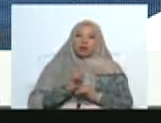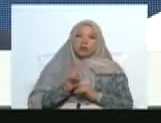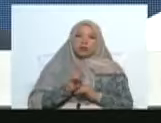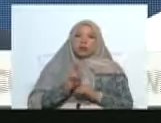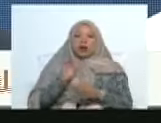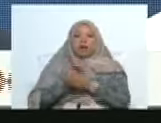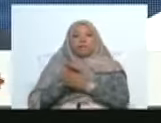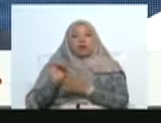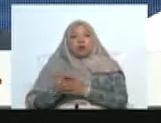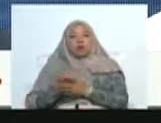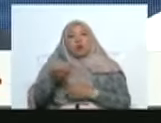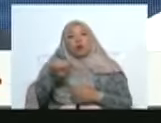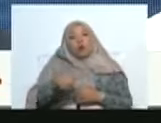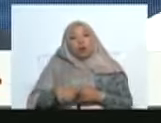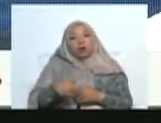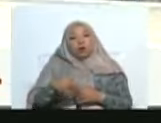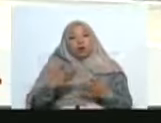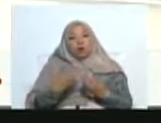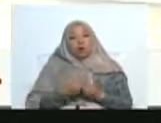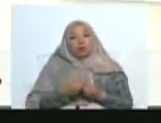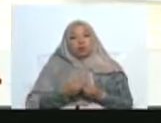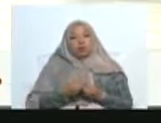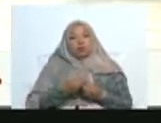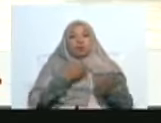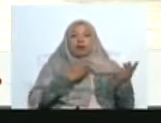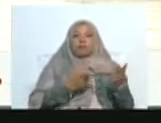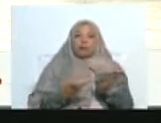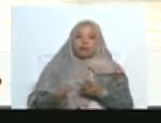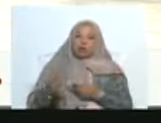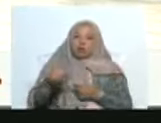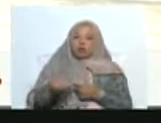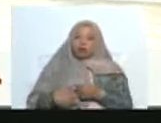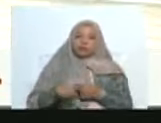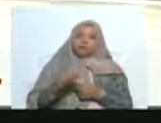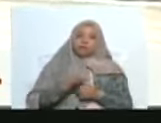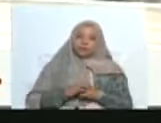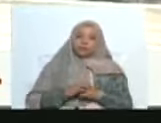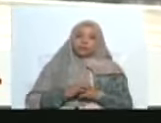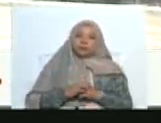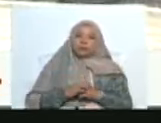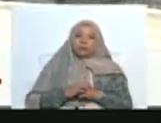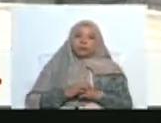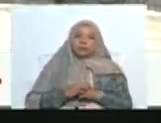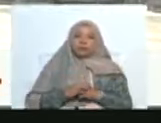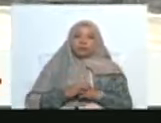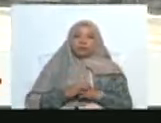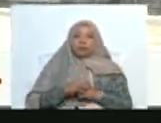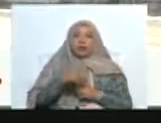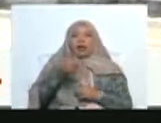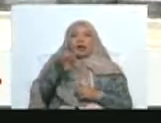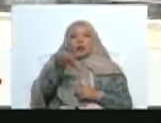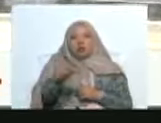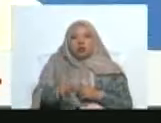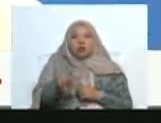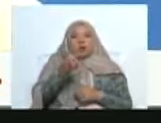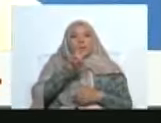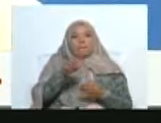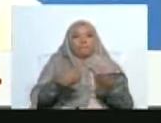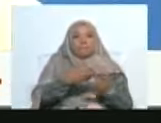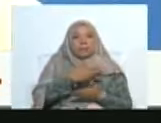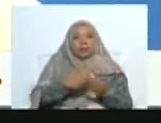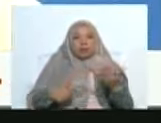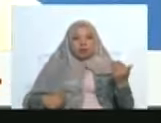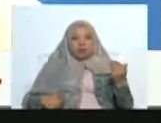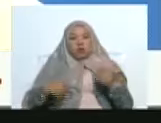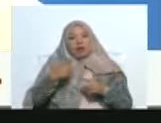compañeros y compañeras que hoy me acompañan acá, bienvenidos y bienvenidas, voy a darle la bienvenida en este orden. A Ignacio Barreto, viceministro de Identidad y